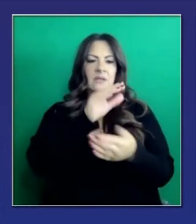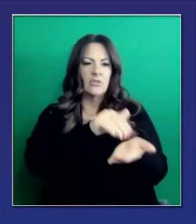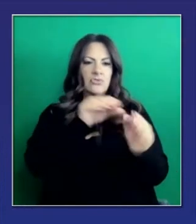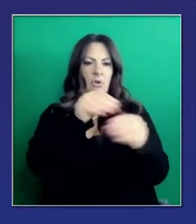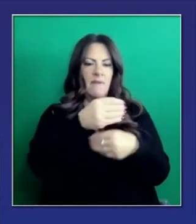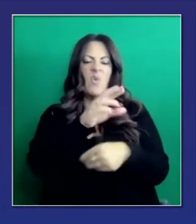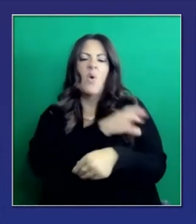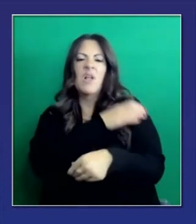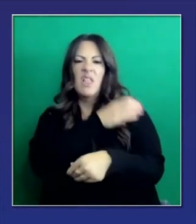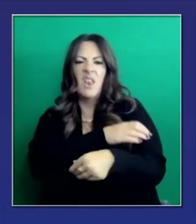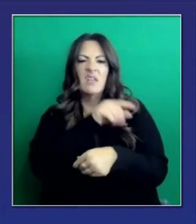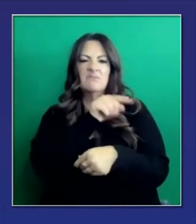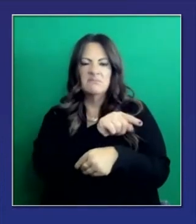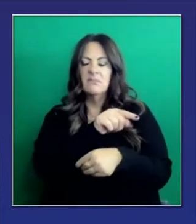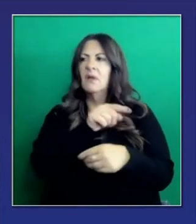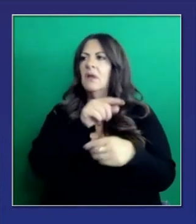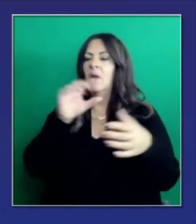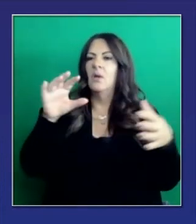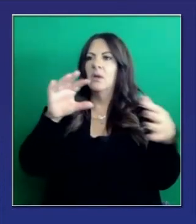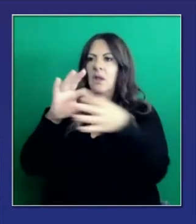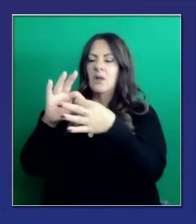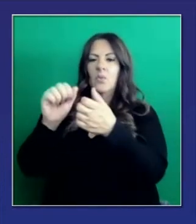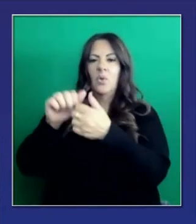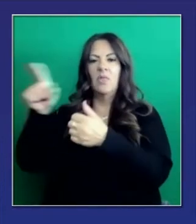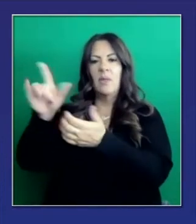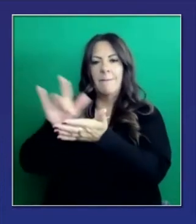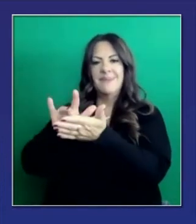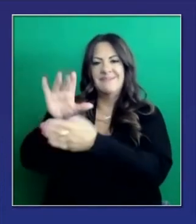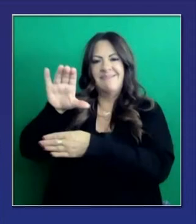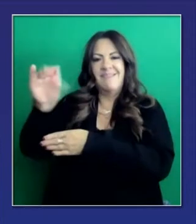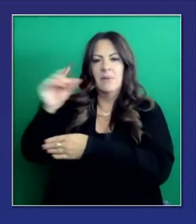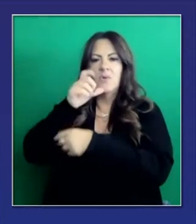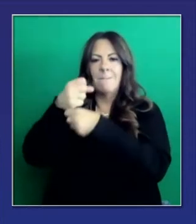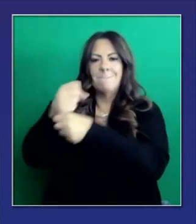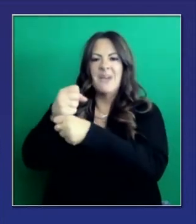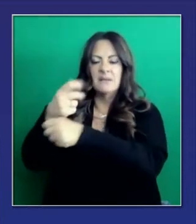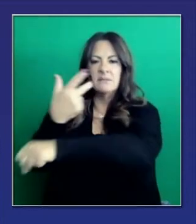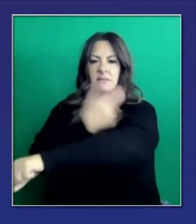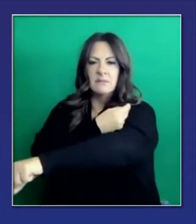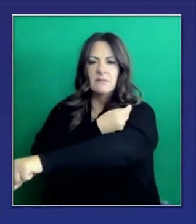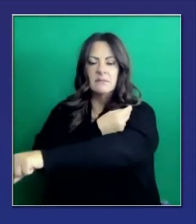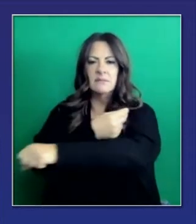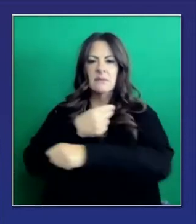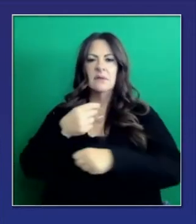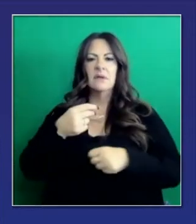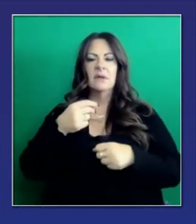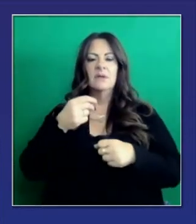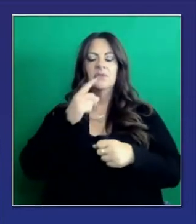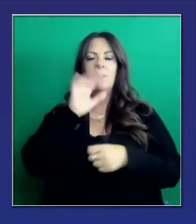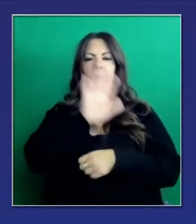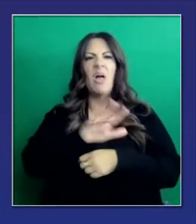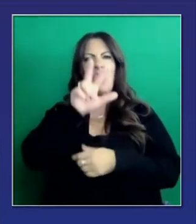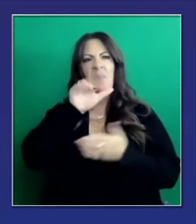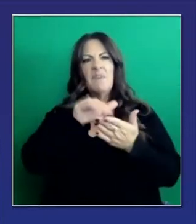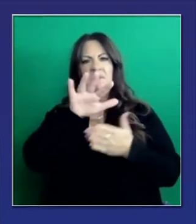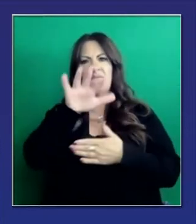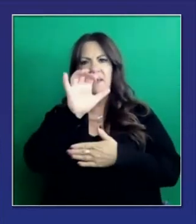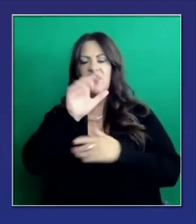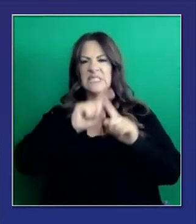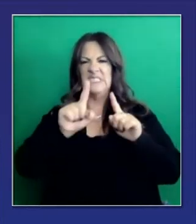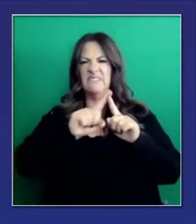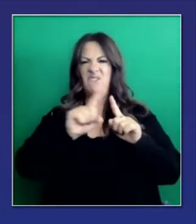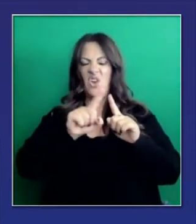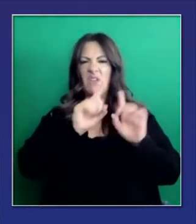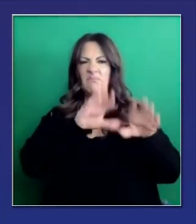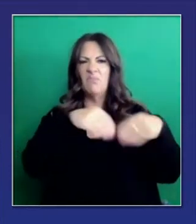una red muy complicada. Cinco mil personas en esa red de suministro. Hay varios personales